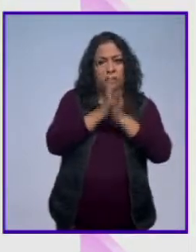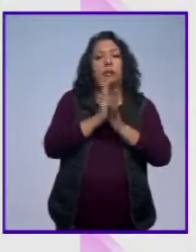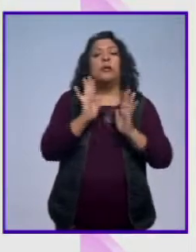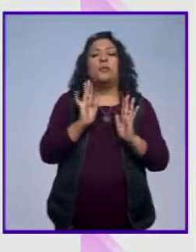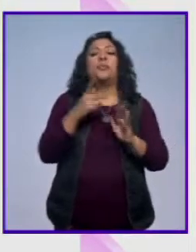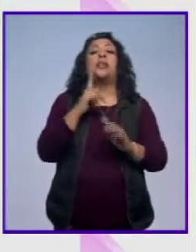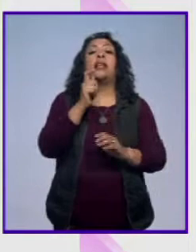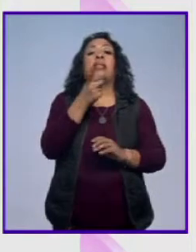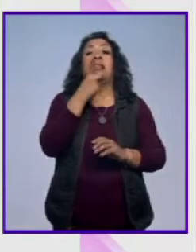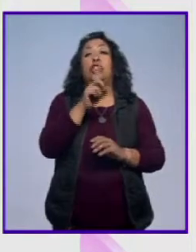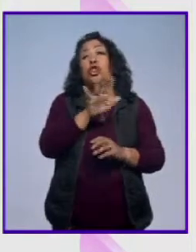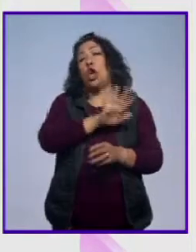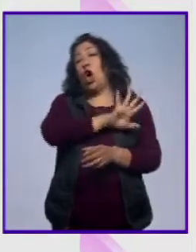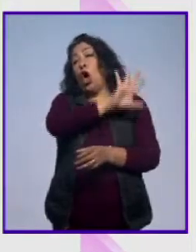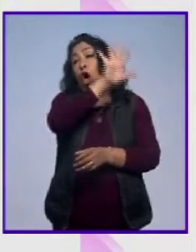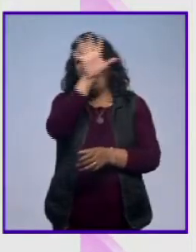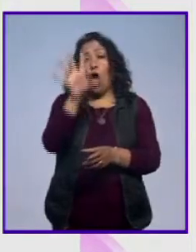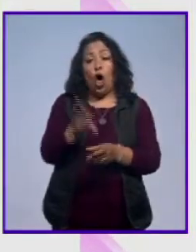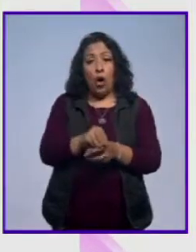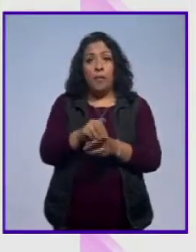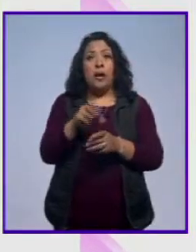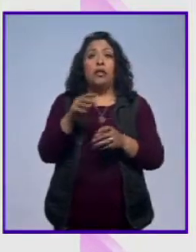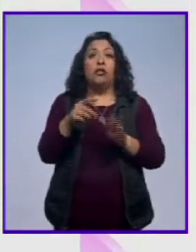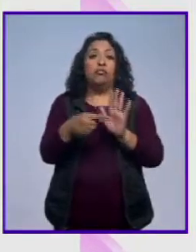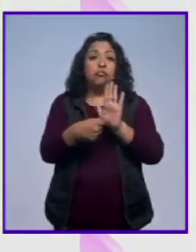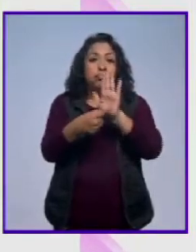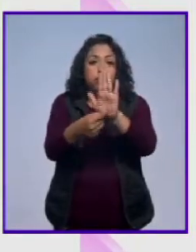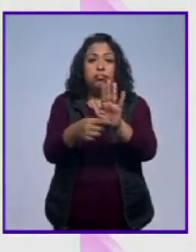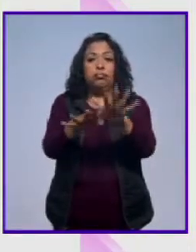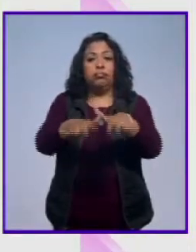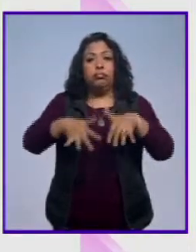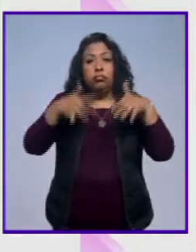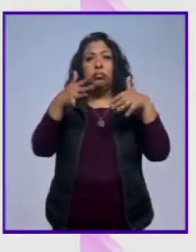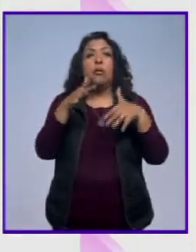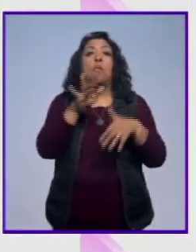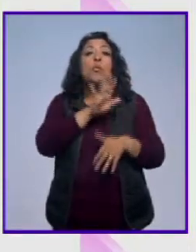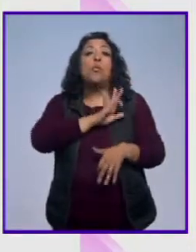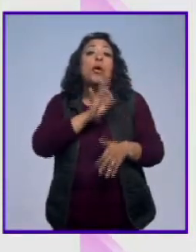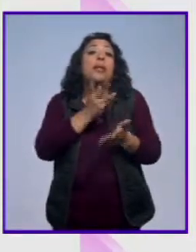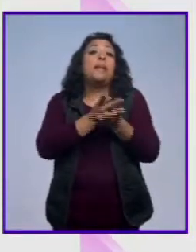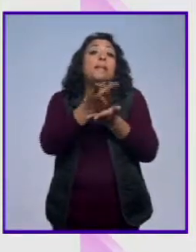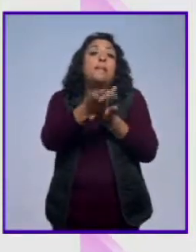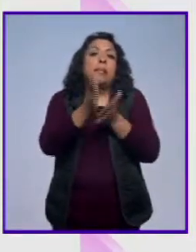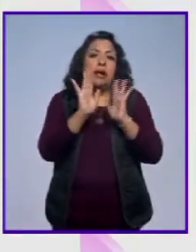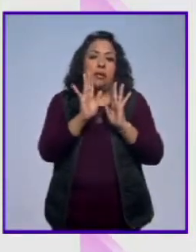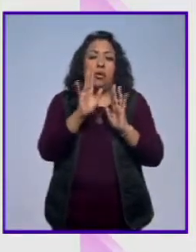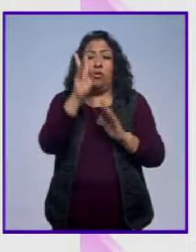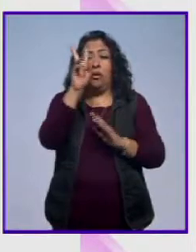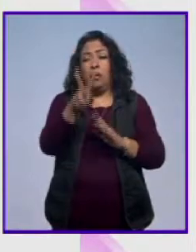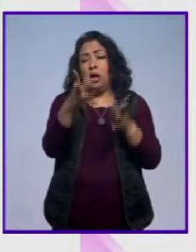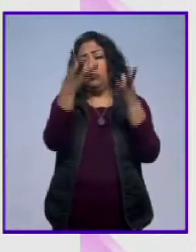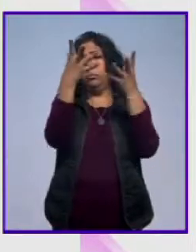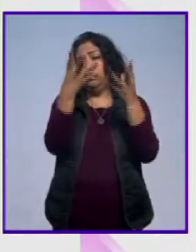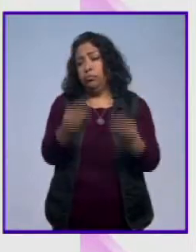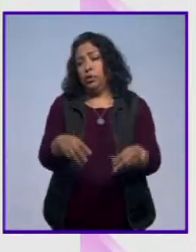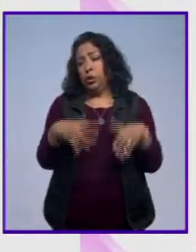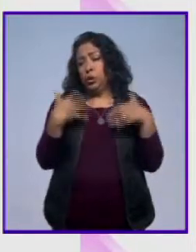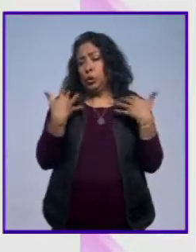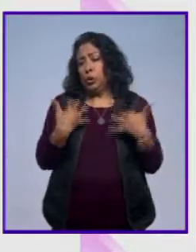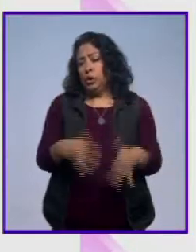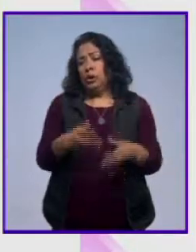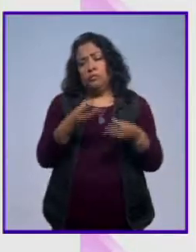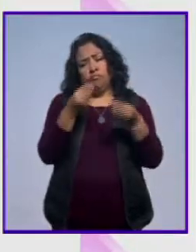decir, de todos los espectáculos que están en la posibilidad de ser premiados, que son cientos, son